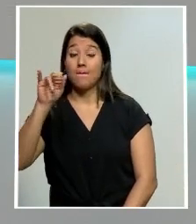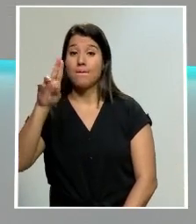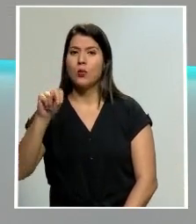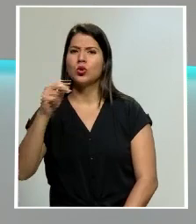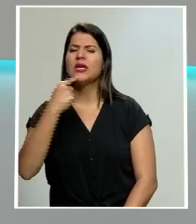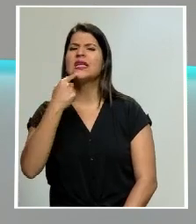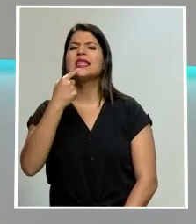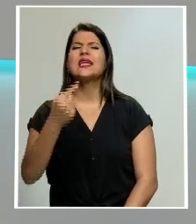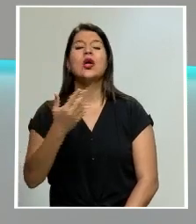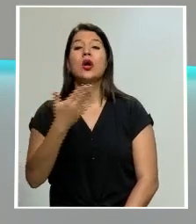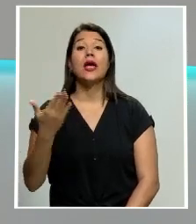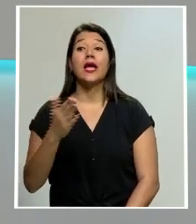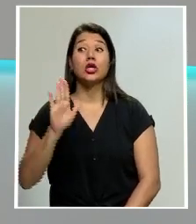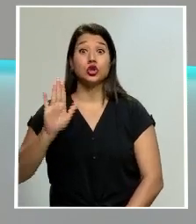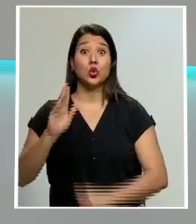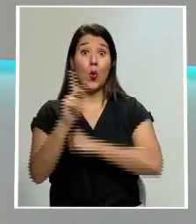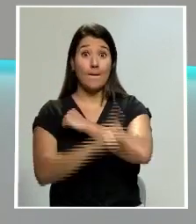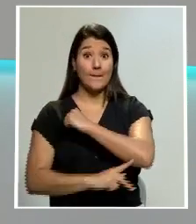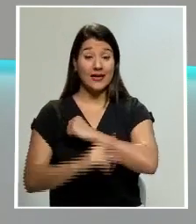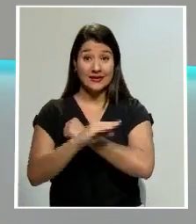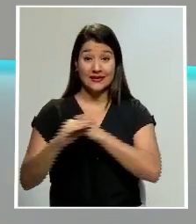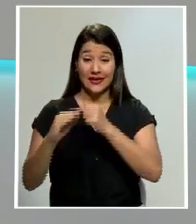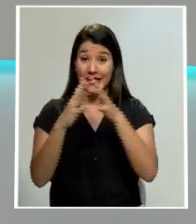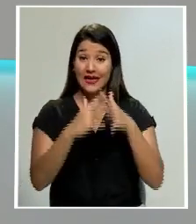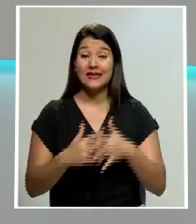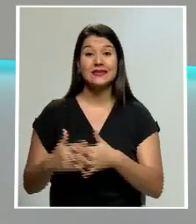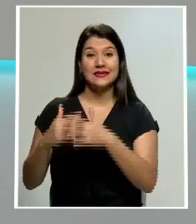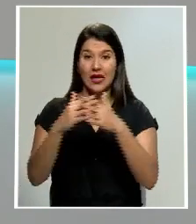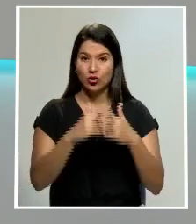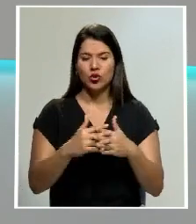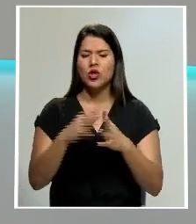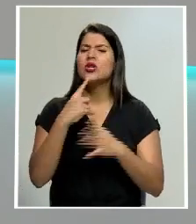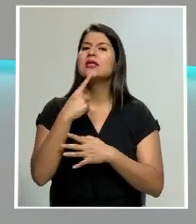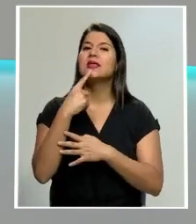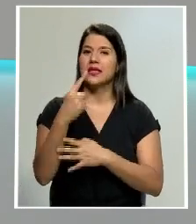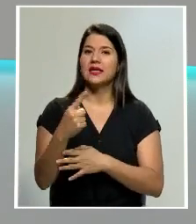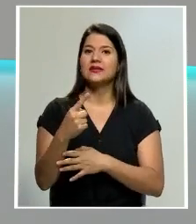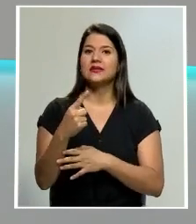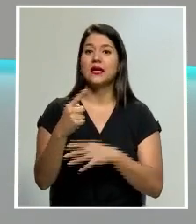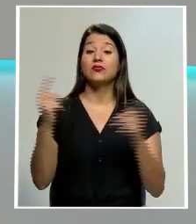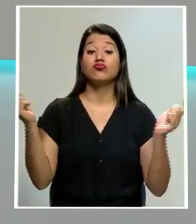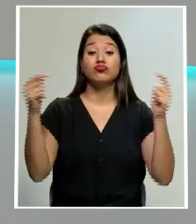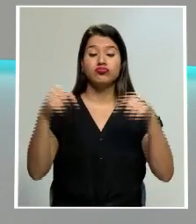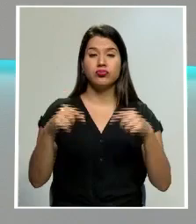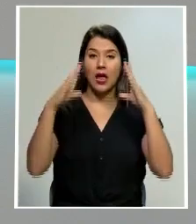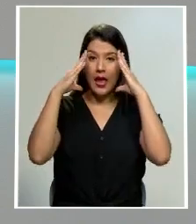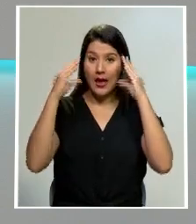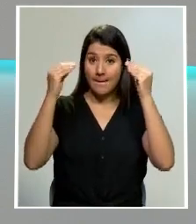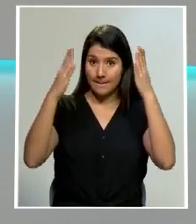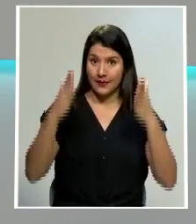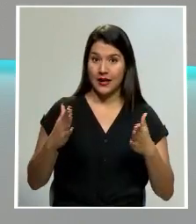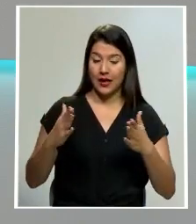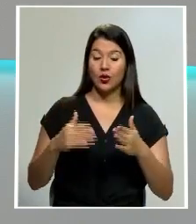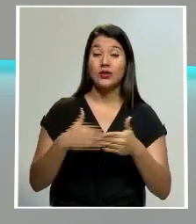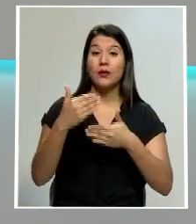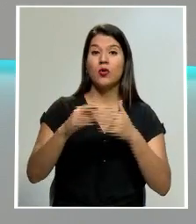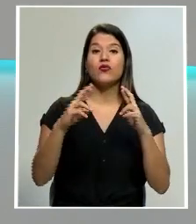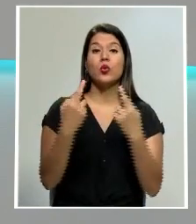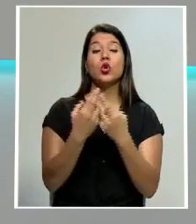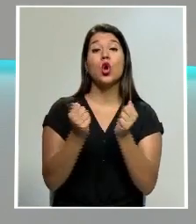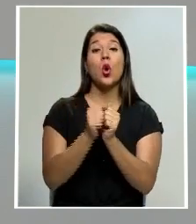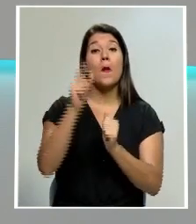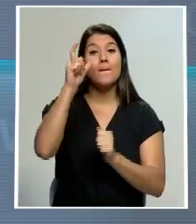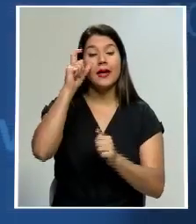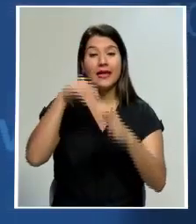que su país y Estados Unidos acordaron el regreso de sus respectivos embajadores después de reunirse con su par Joe Biden en Ginebra